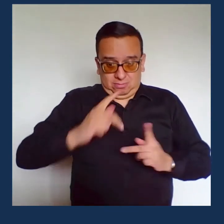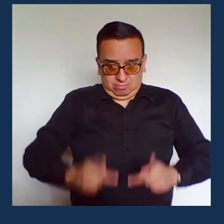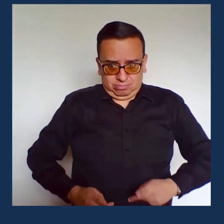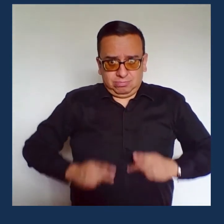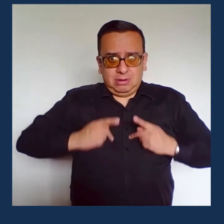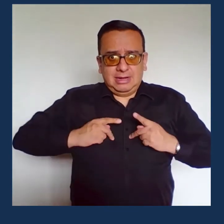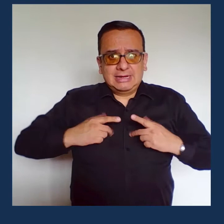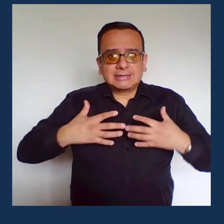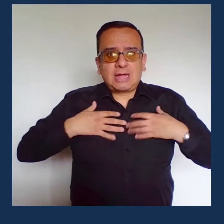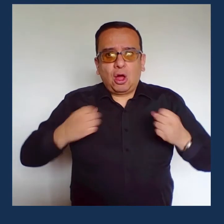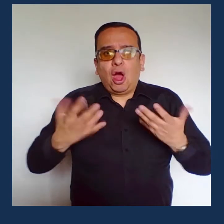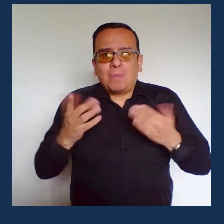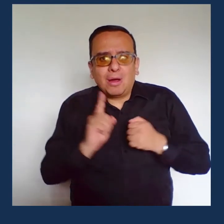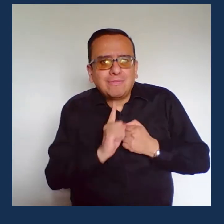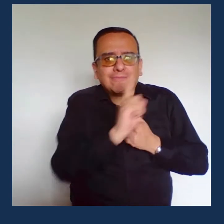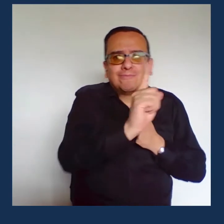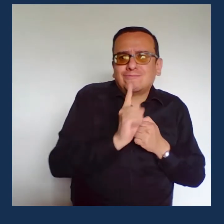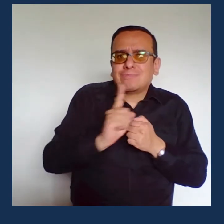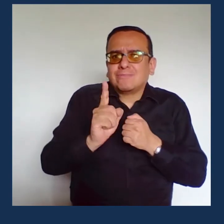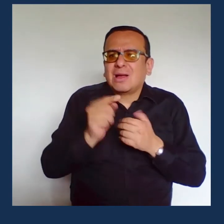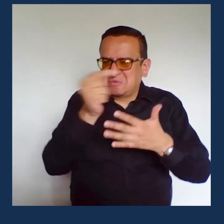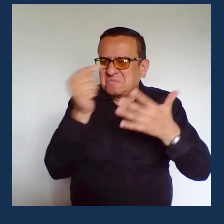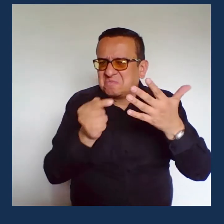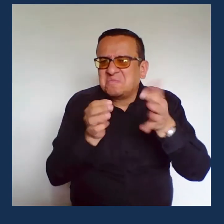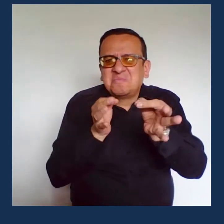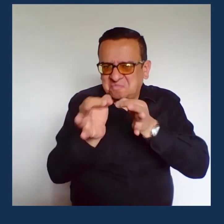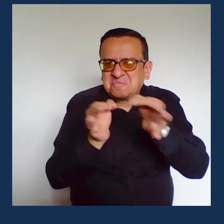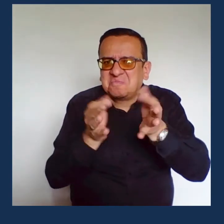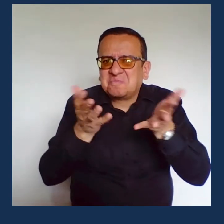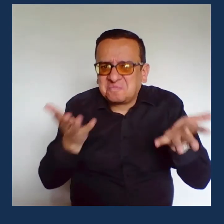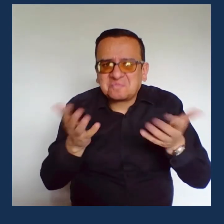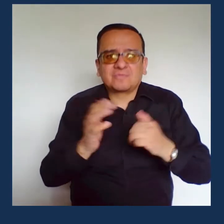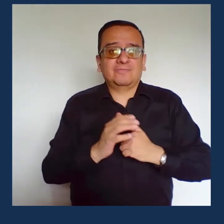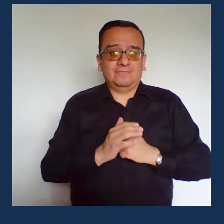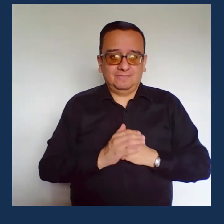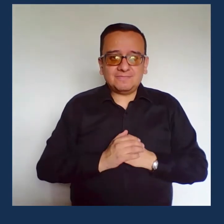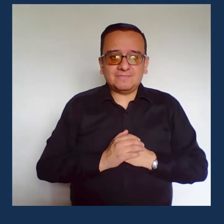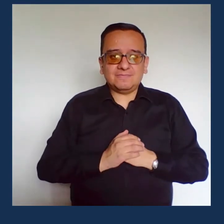En favor del derecho a la vida y la salud se mantienen las excepciones